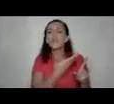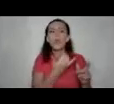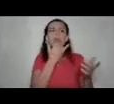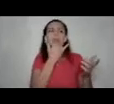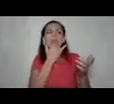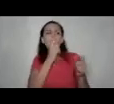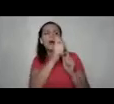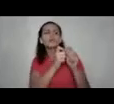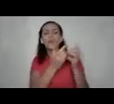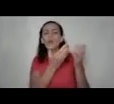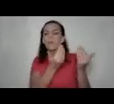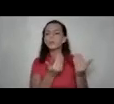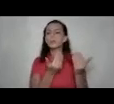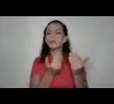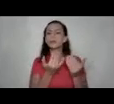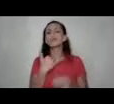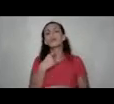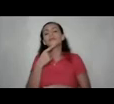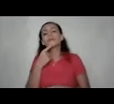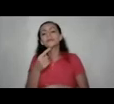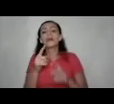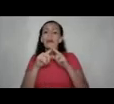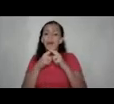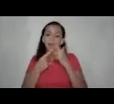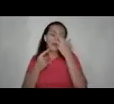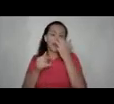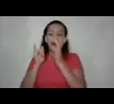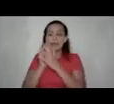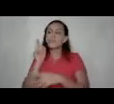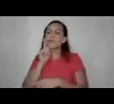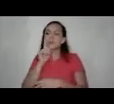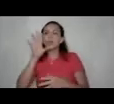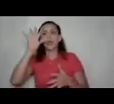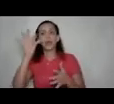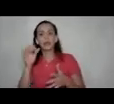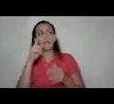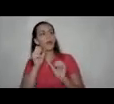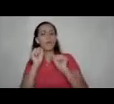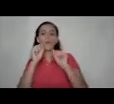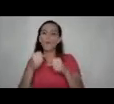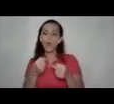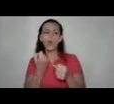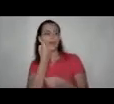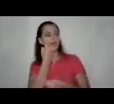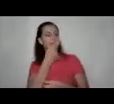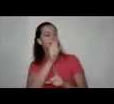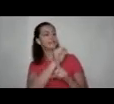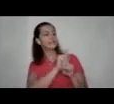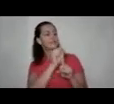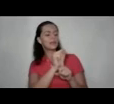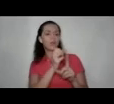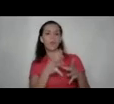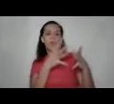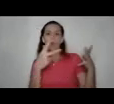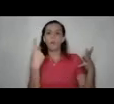específicamente y es lo que les decía al inicio que desarrollamos estos mitos creencias para poder entender que una situación de tanta gravedad